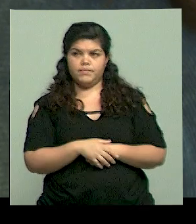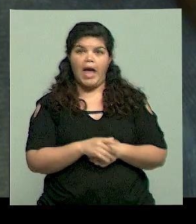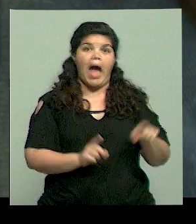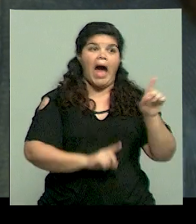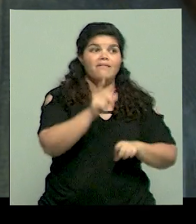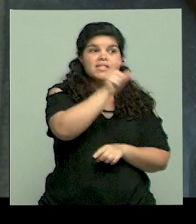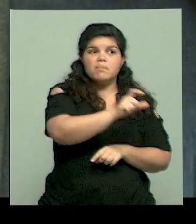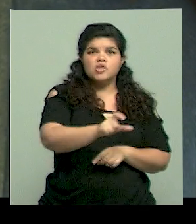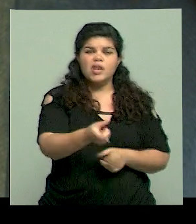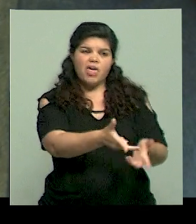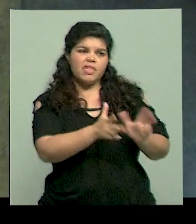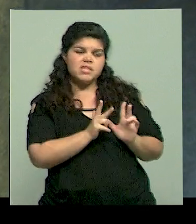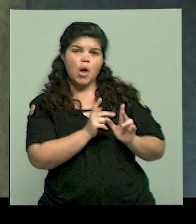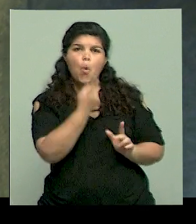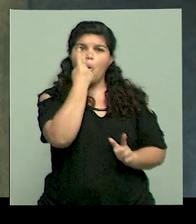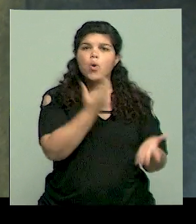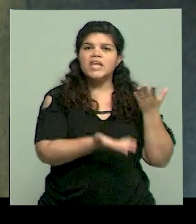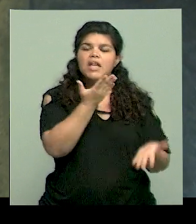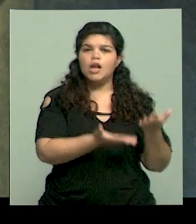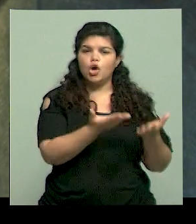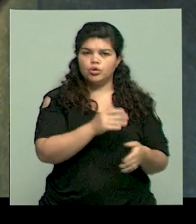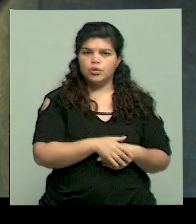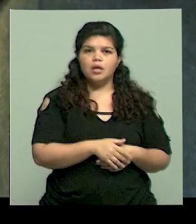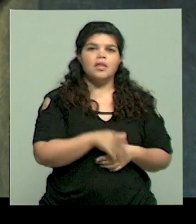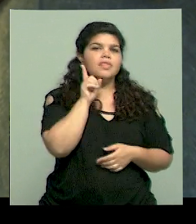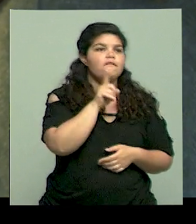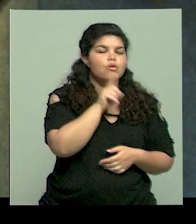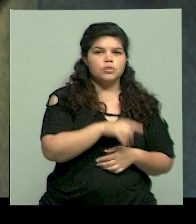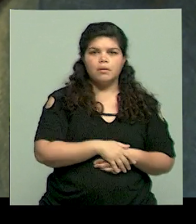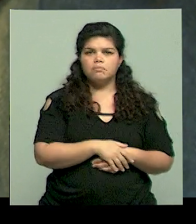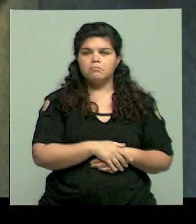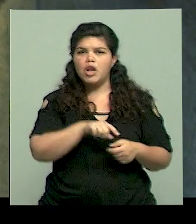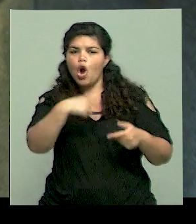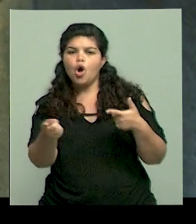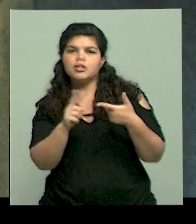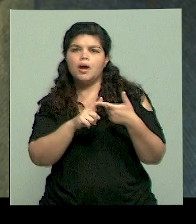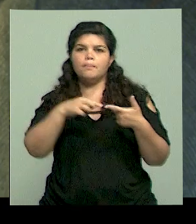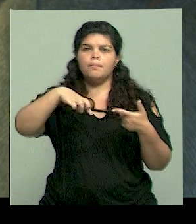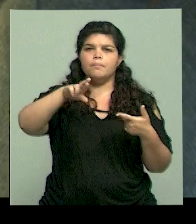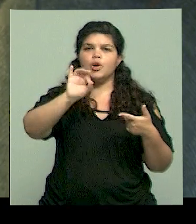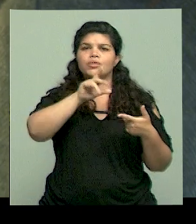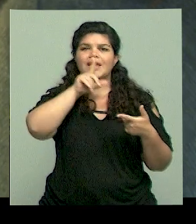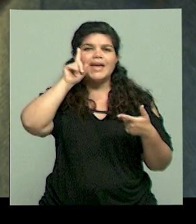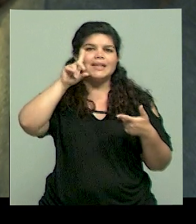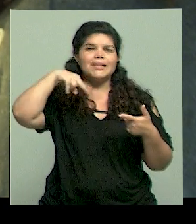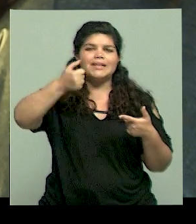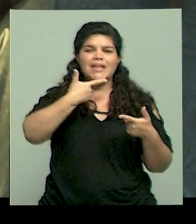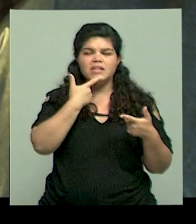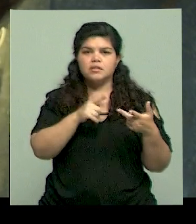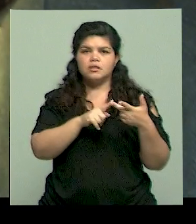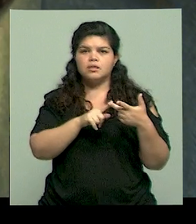Y comiste fruta, sí, está bien. Pero ¿y las proteínas? ¿Y la fibra de la otra? Y es como que uno